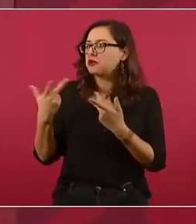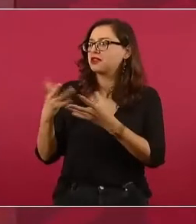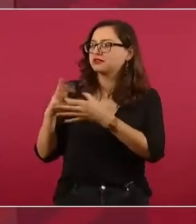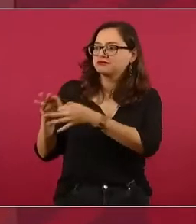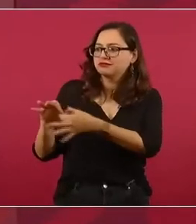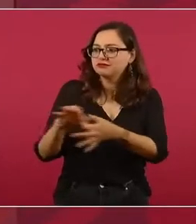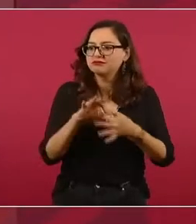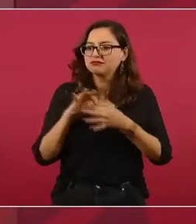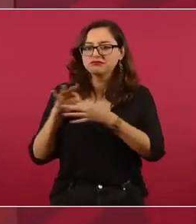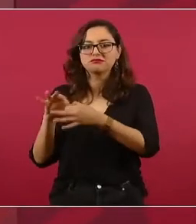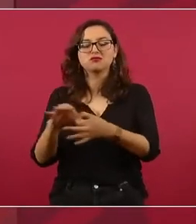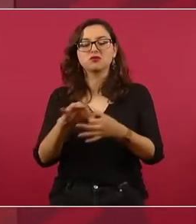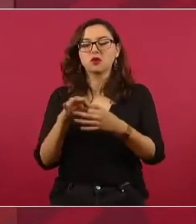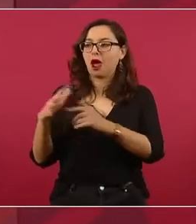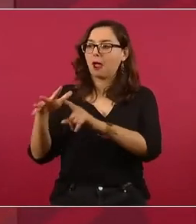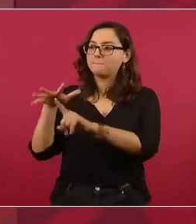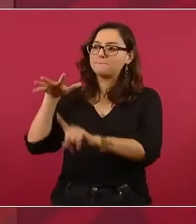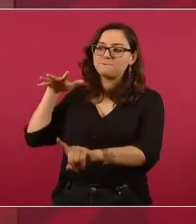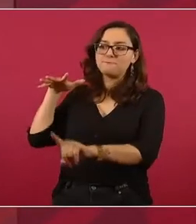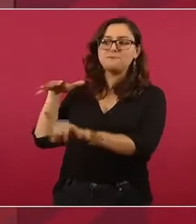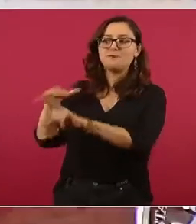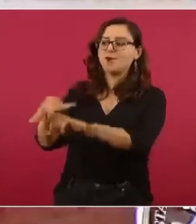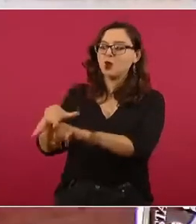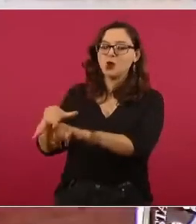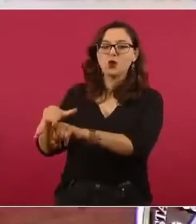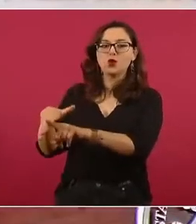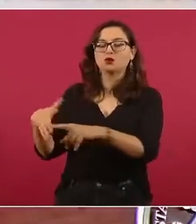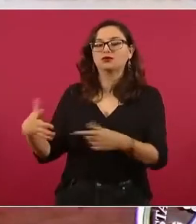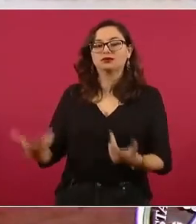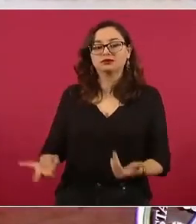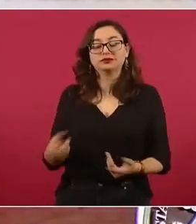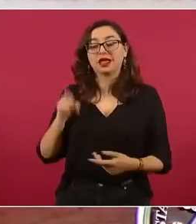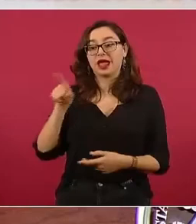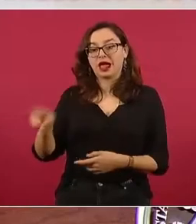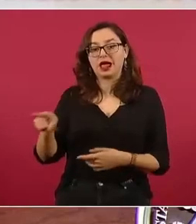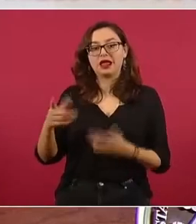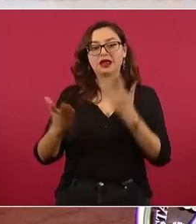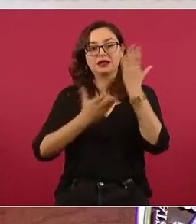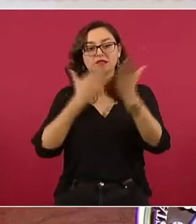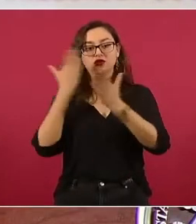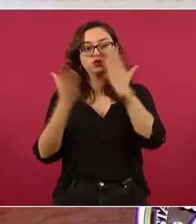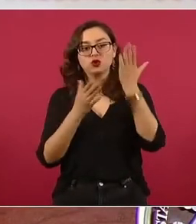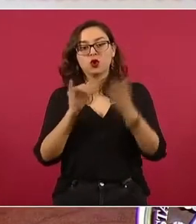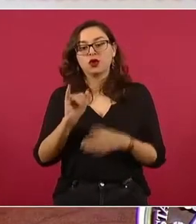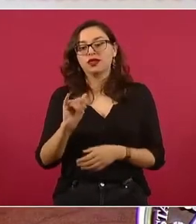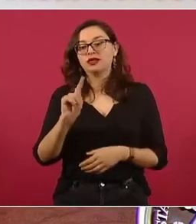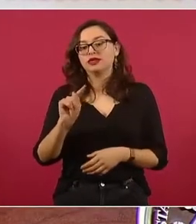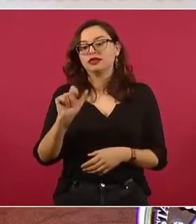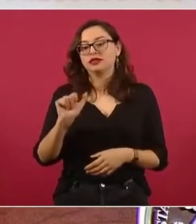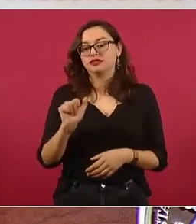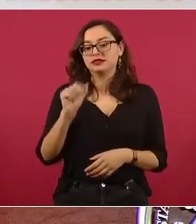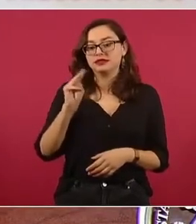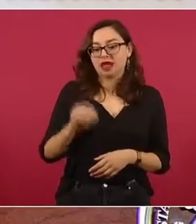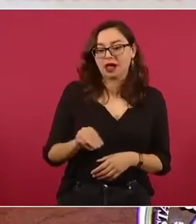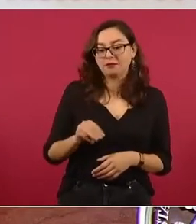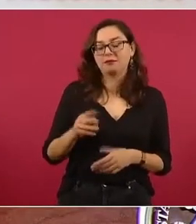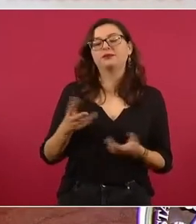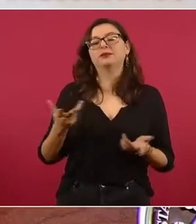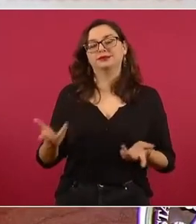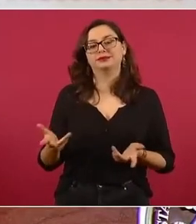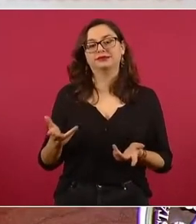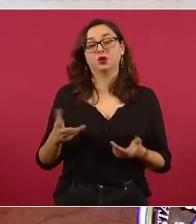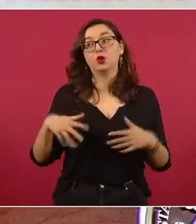porque además había estudiado en el ITAM y eso estaba de moda.